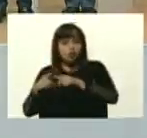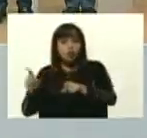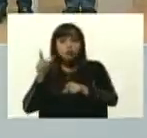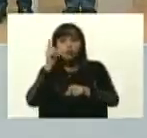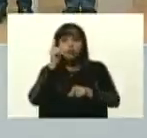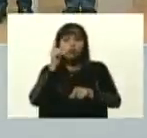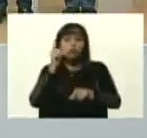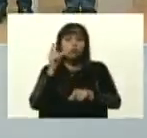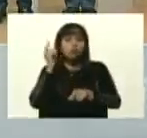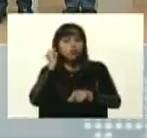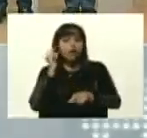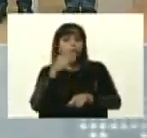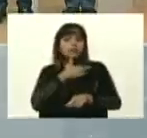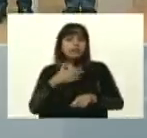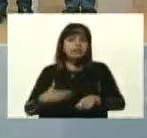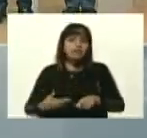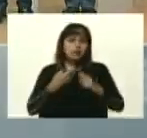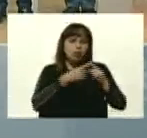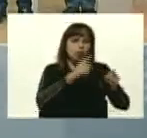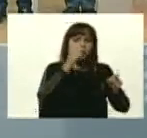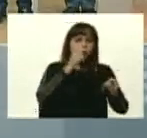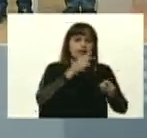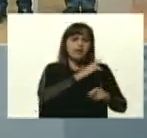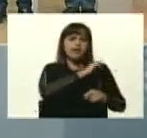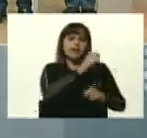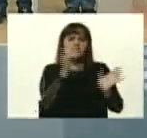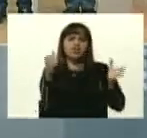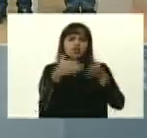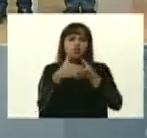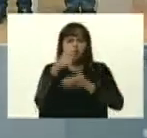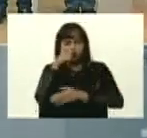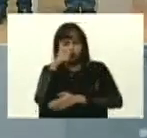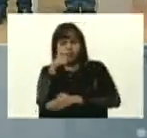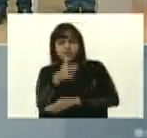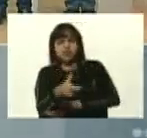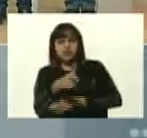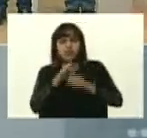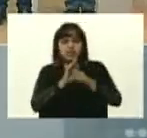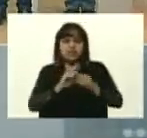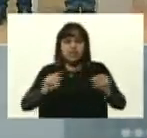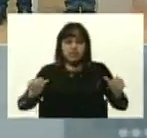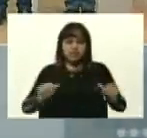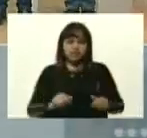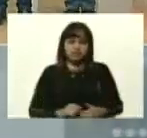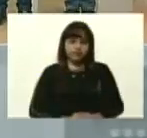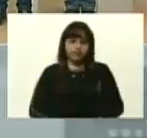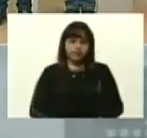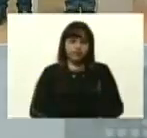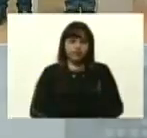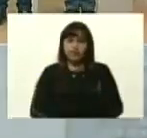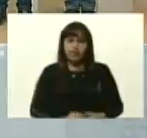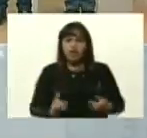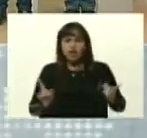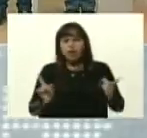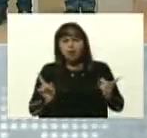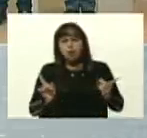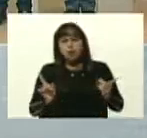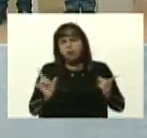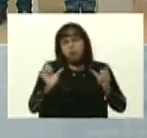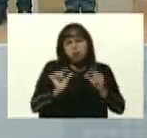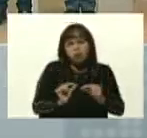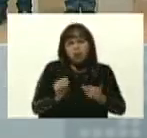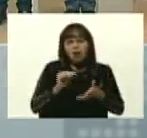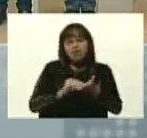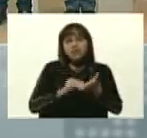presidente, Ronald Delgado, jefe de la Unidad de Observación de Tierra. Y pocas veces hemos mostrado, hay que ser